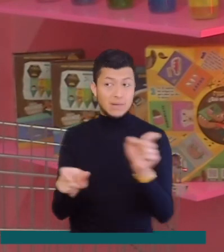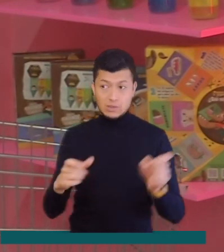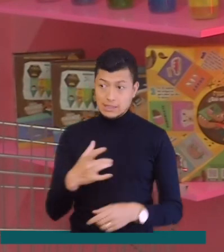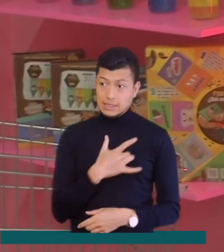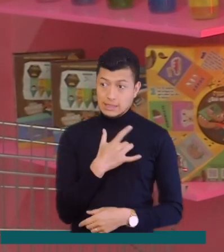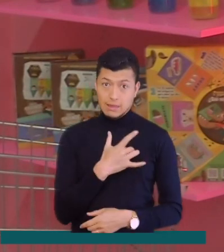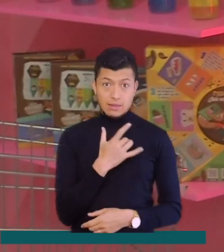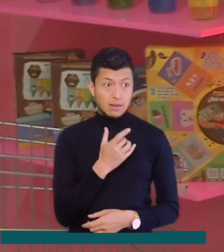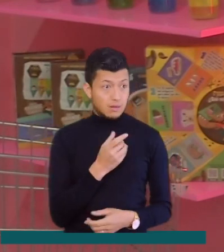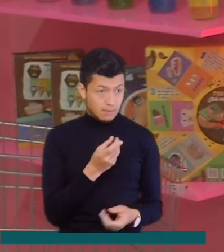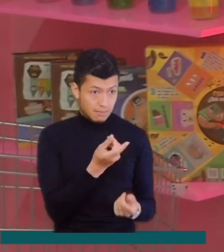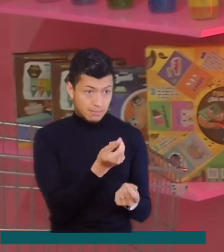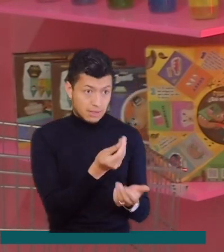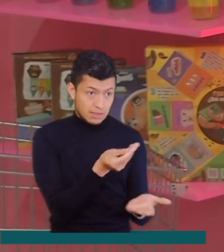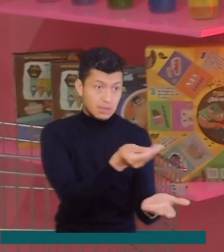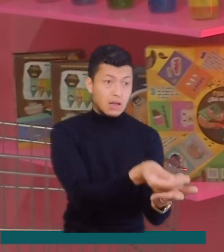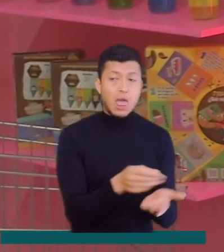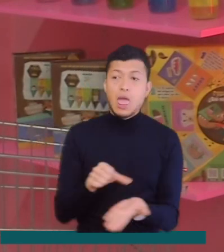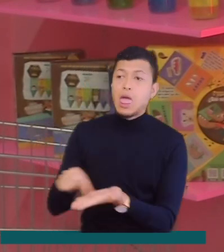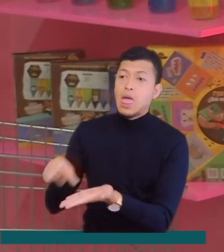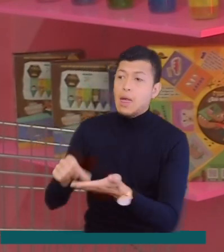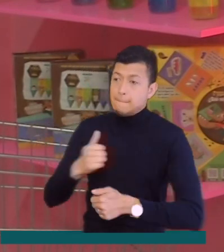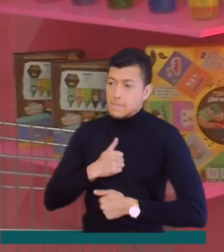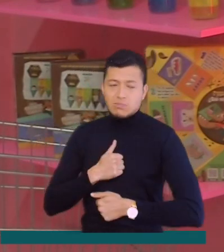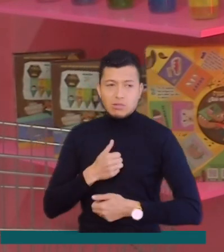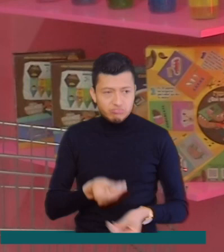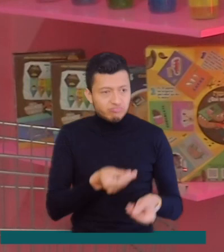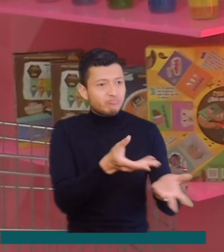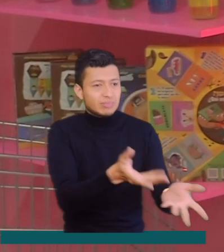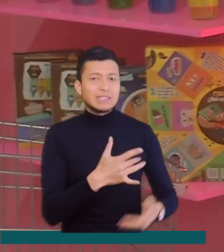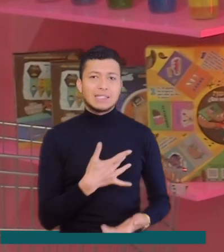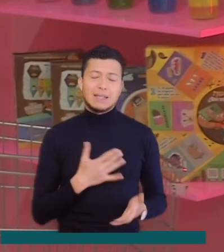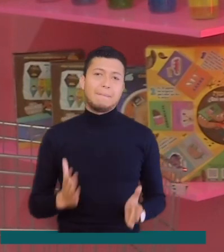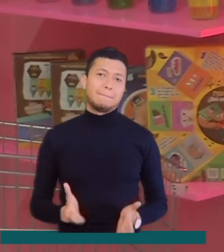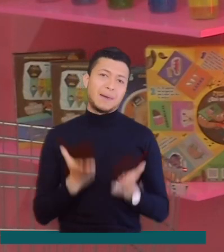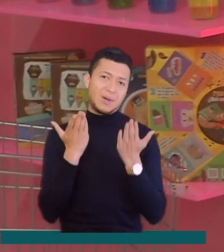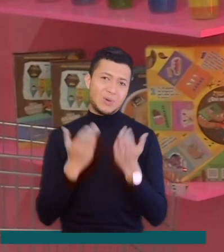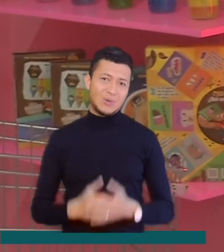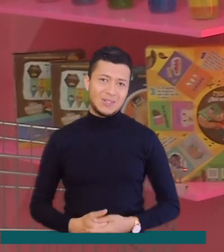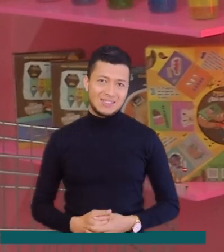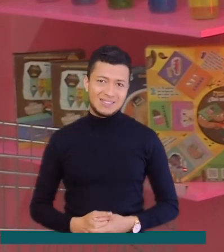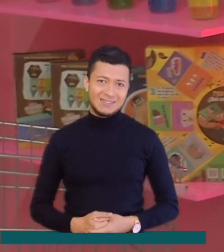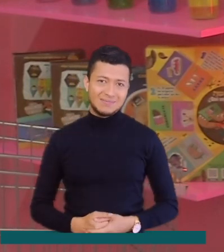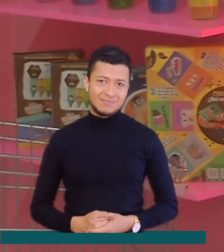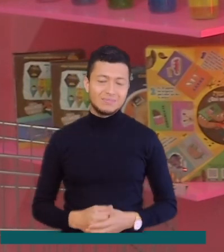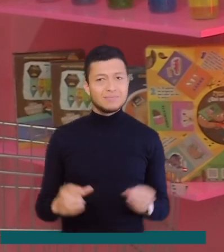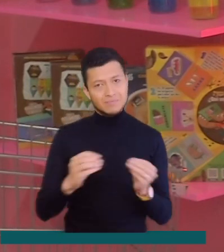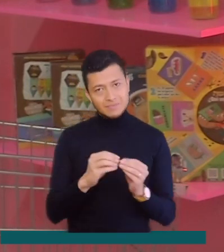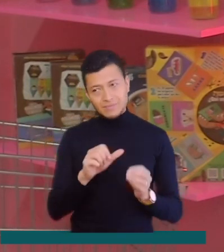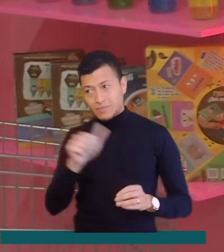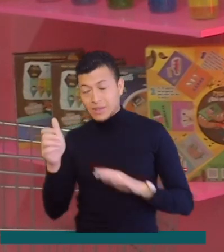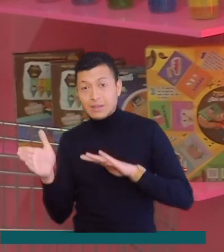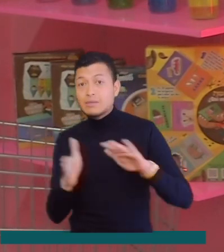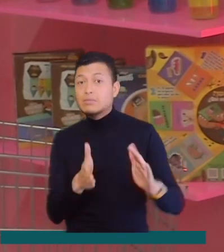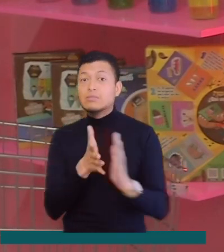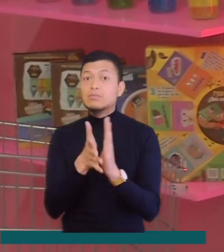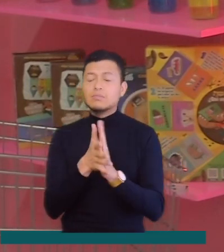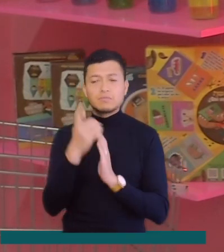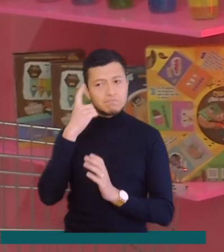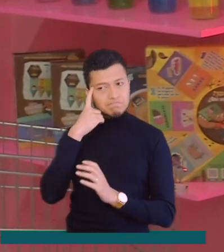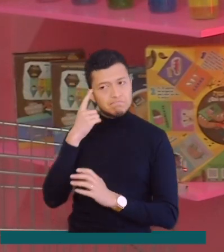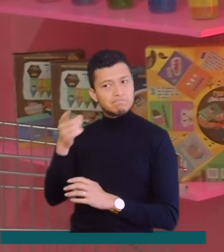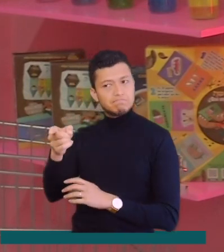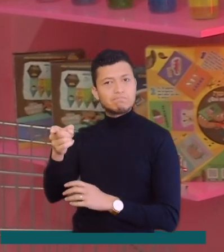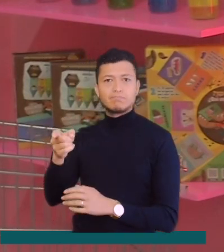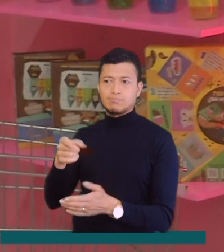feliz al dar dinero a otras personas que al gastarlo en nosotros mismos. Ahora, por otro lado, está aquello en lo que definitivamente debemos evitar